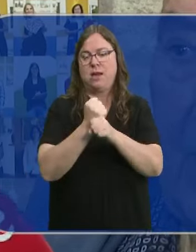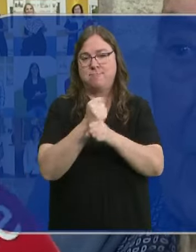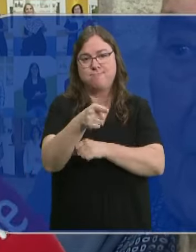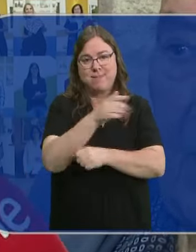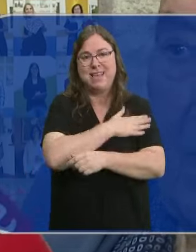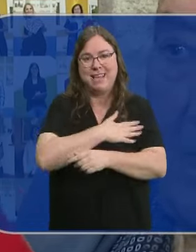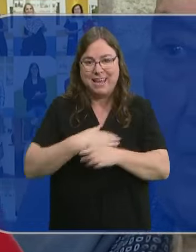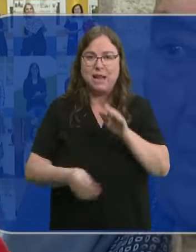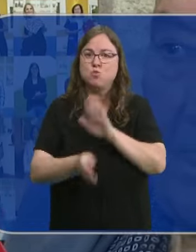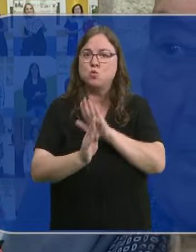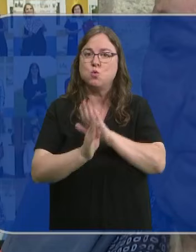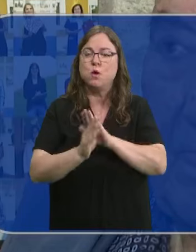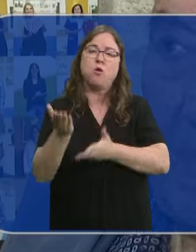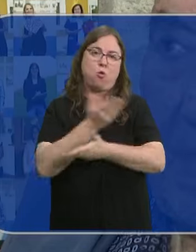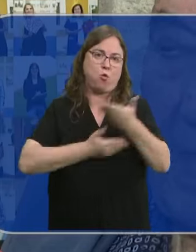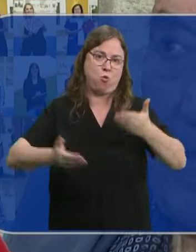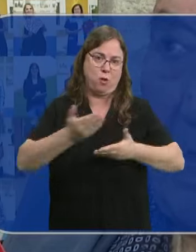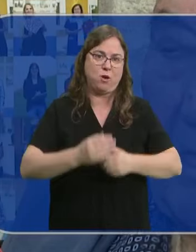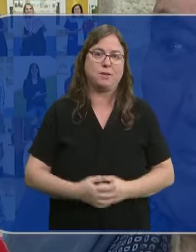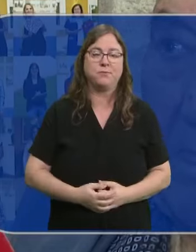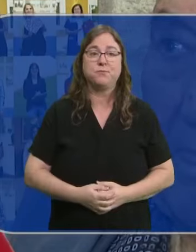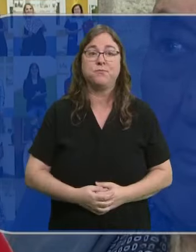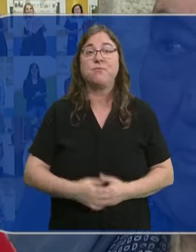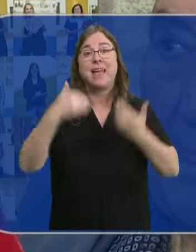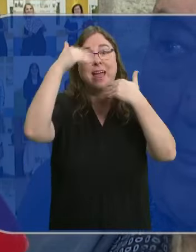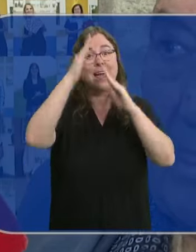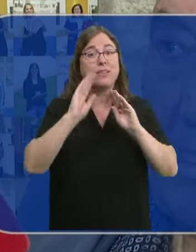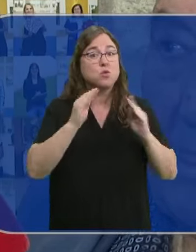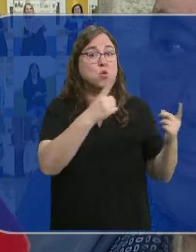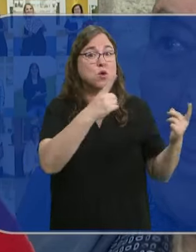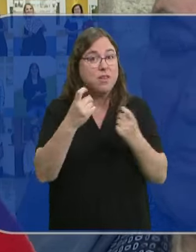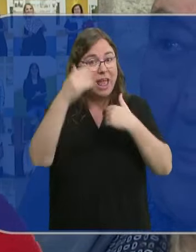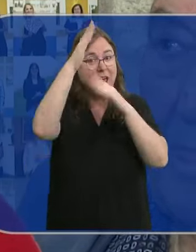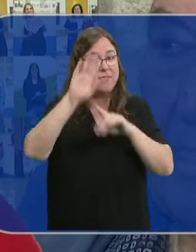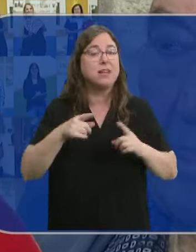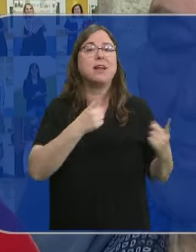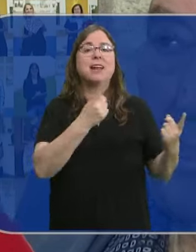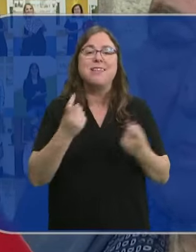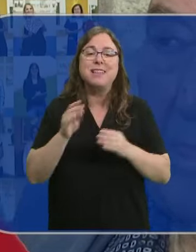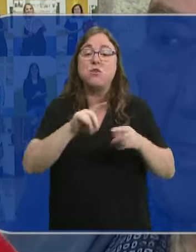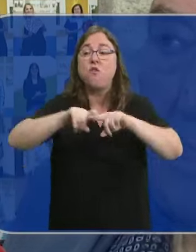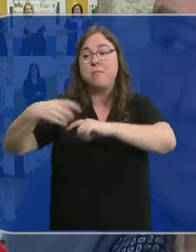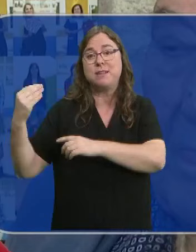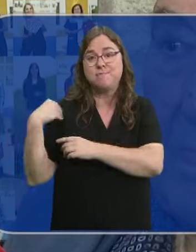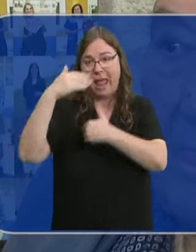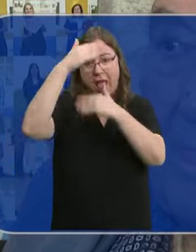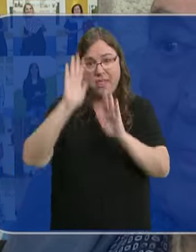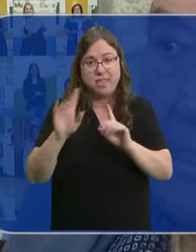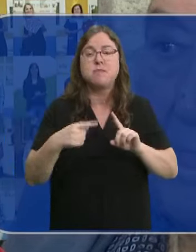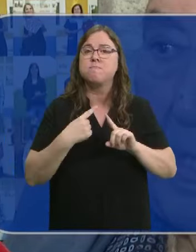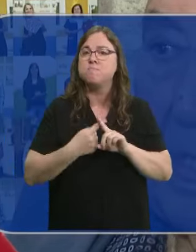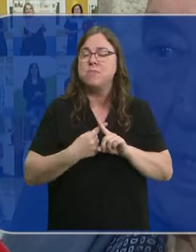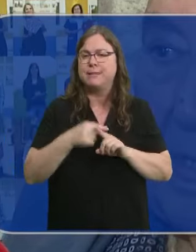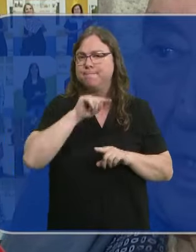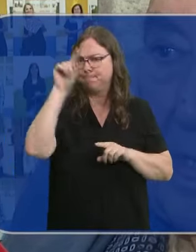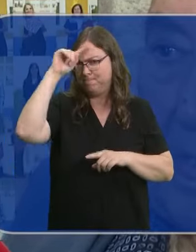es la línea en que vamos a seguir colaborando con ellos, atendiendo sus demandas, atendiendo las demandas de las familias y